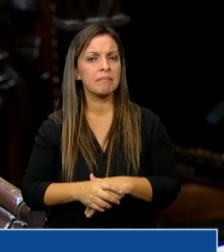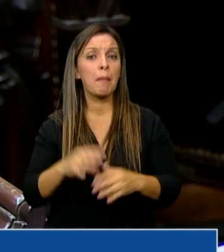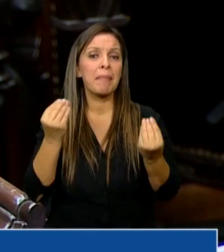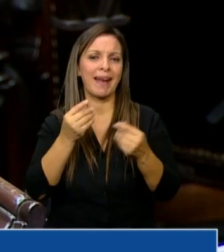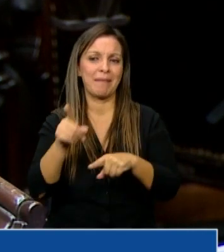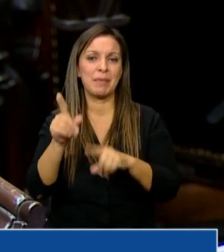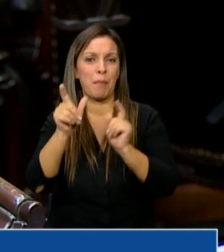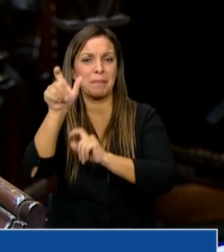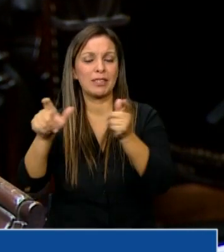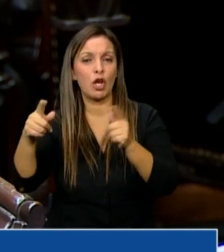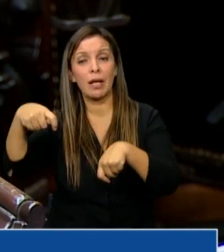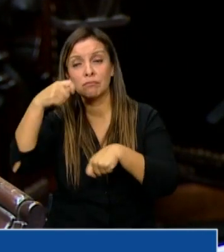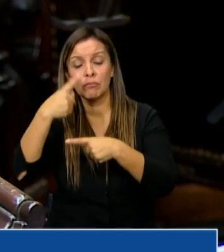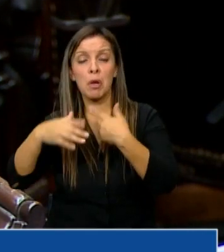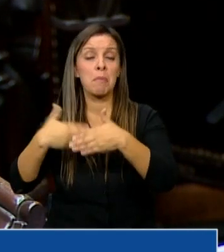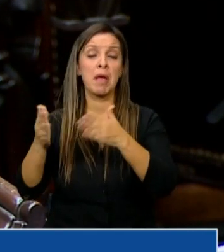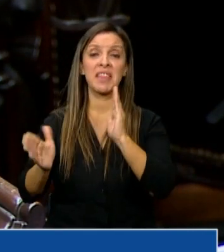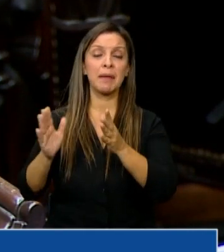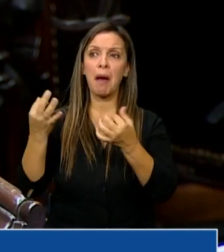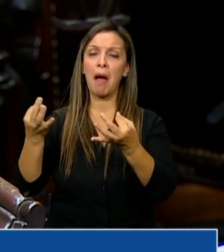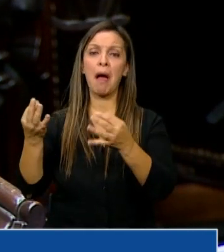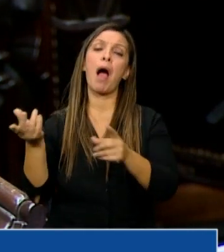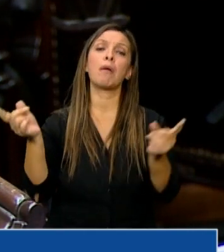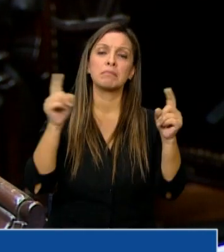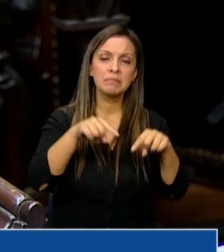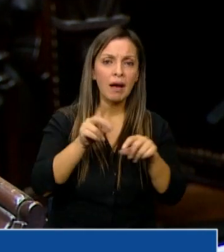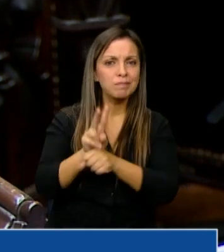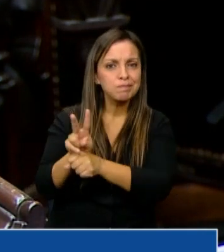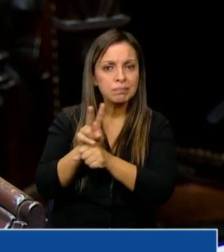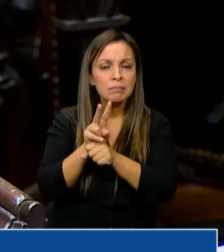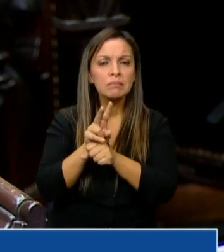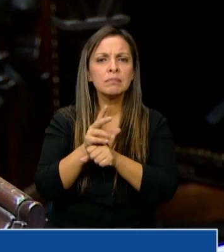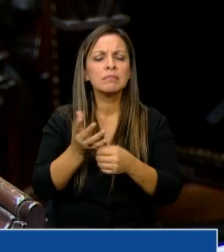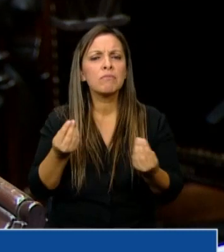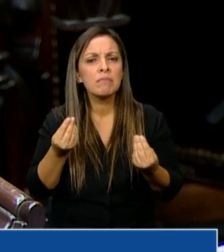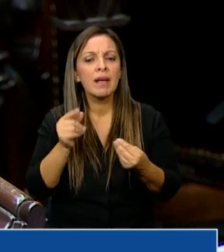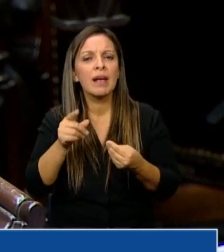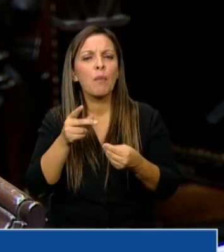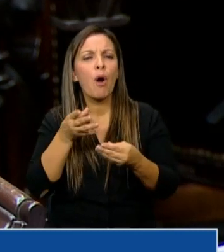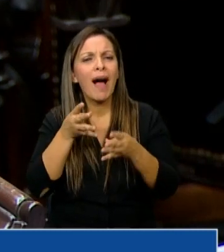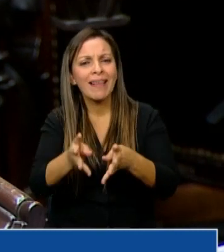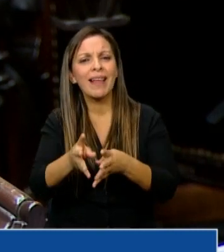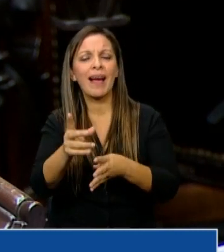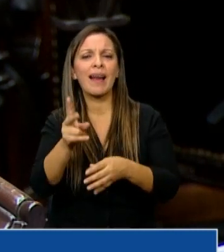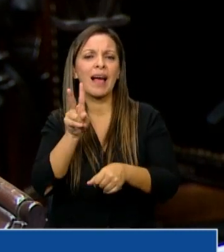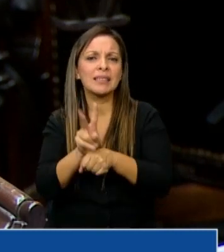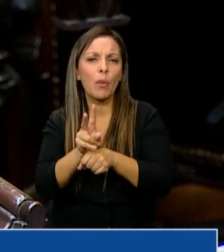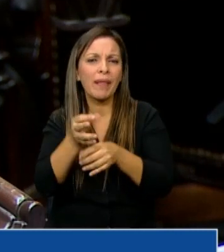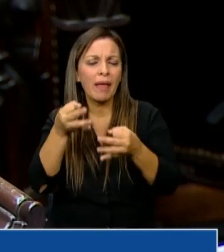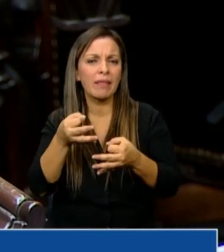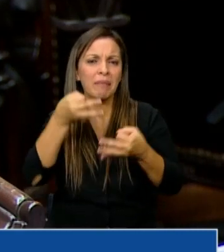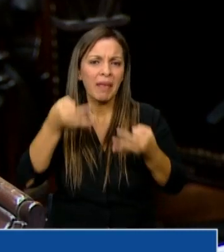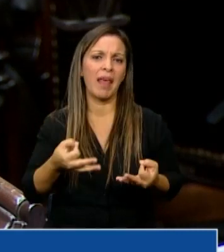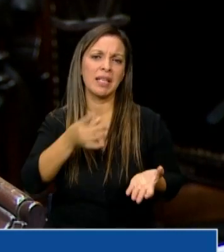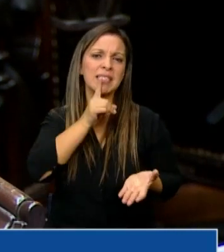tiene que ver justamente con pensar en discutir la seguridad, inseguridad, de una forma seria, con una política